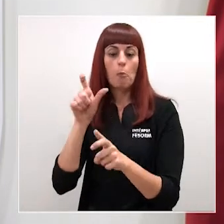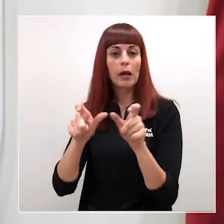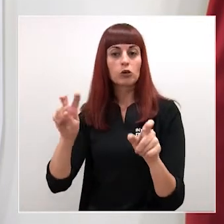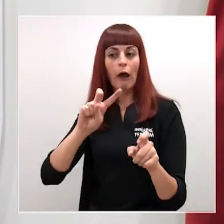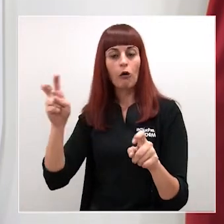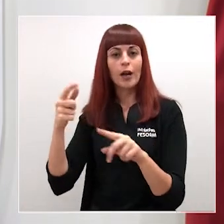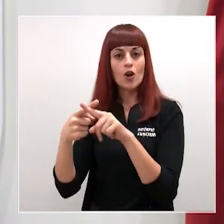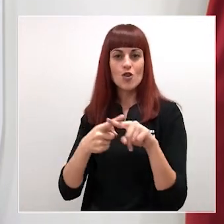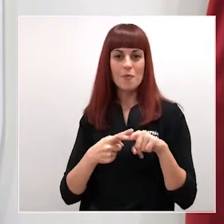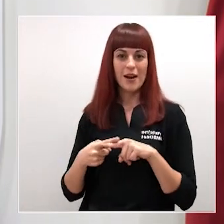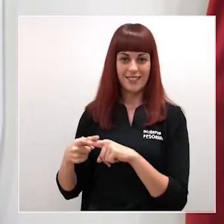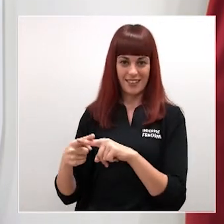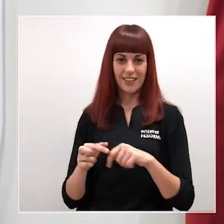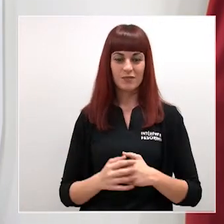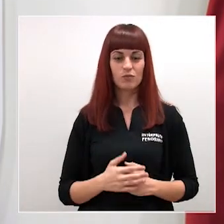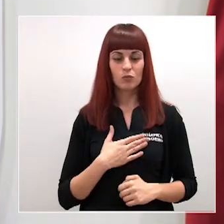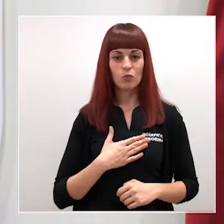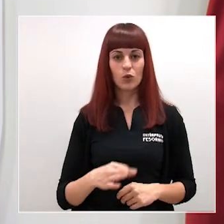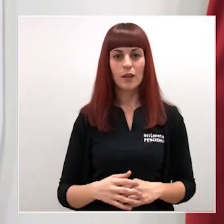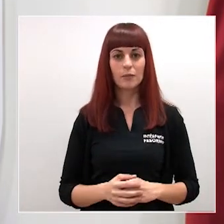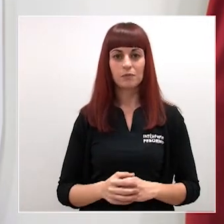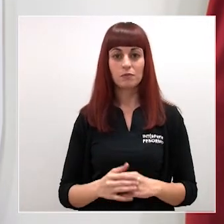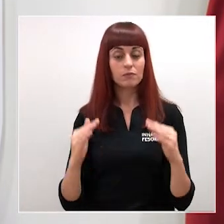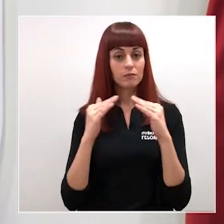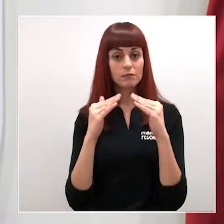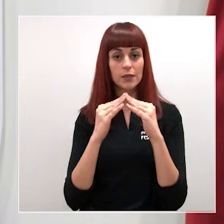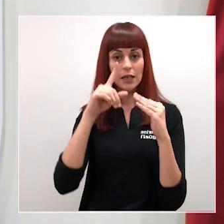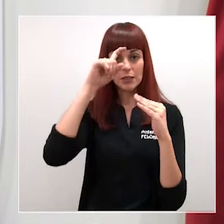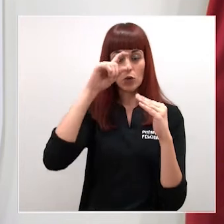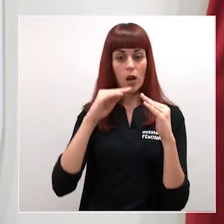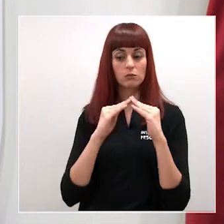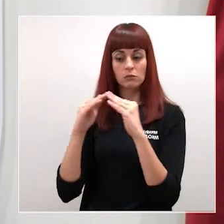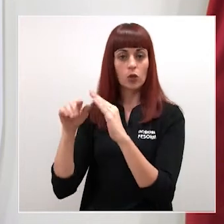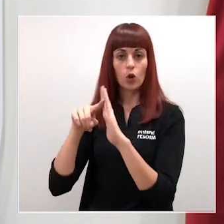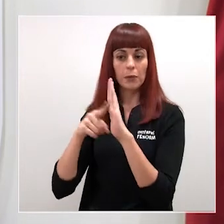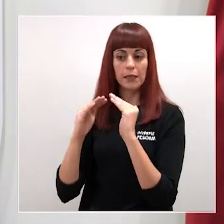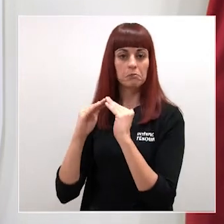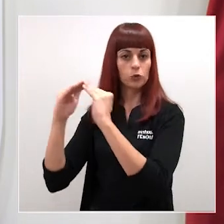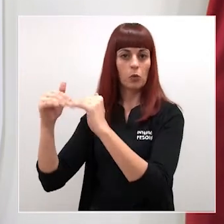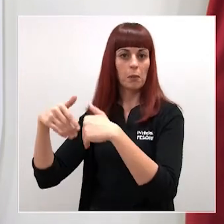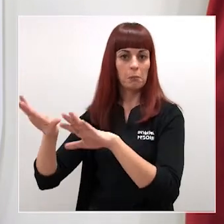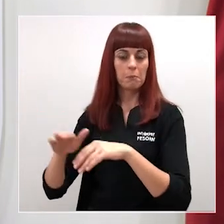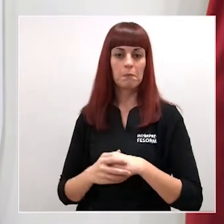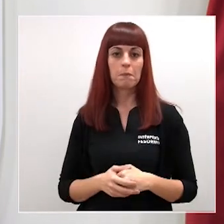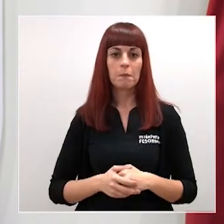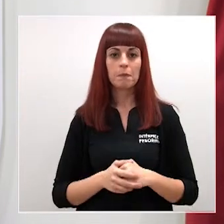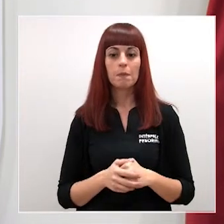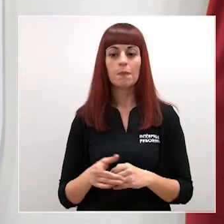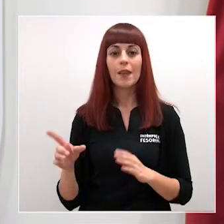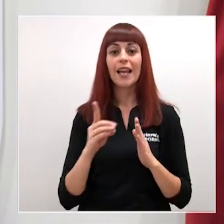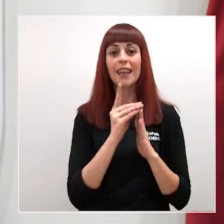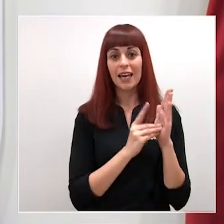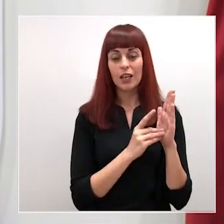además del modo tradicional de entregar la casa rural en su totalidad. El decreto implanta 5